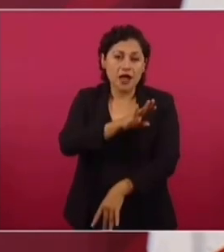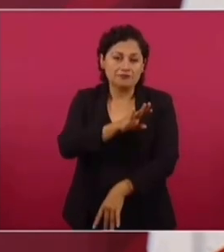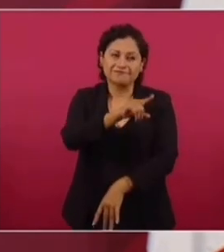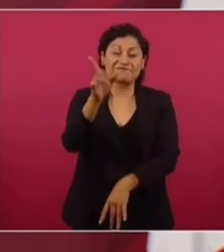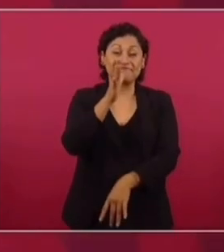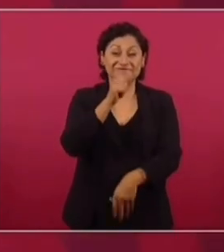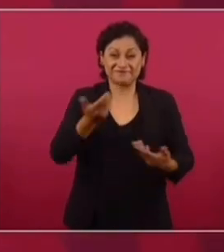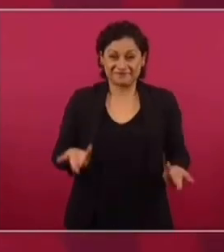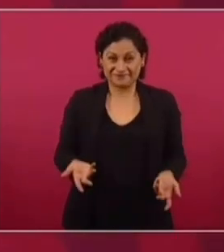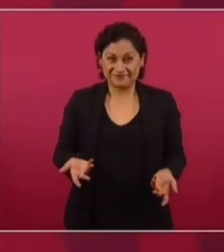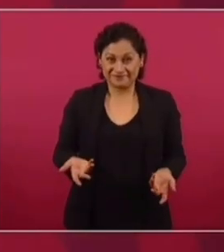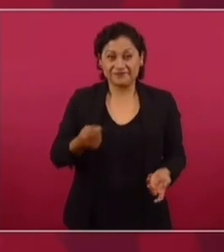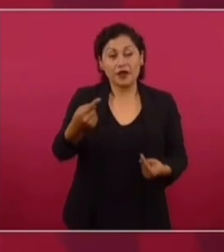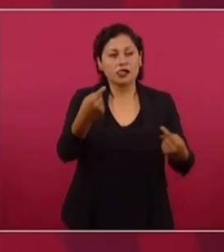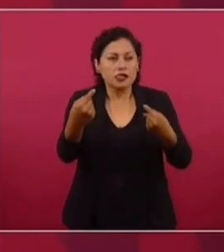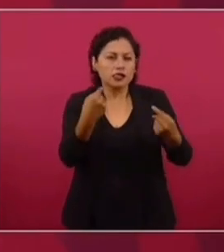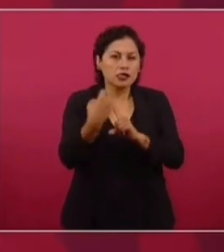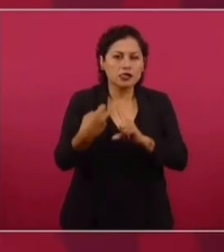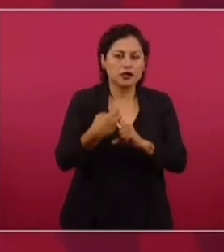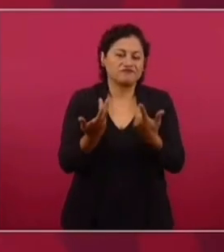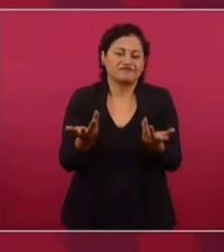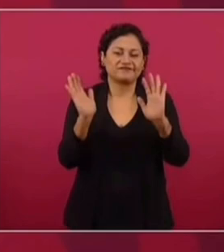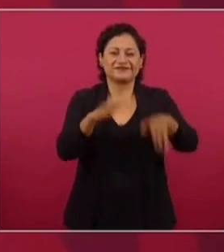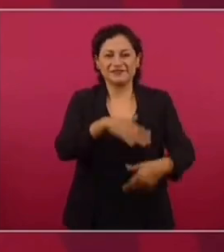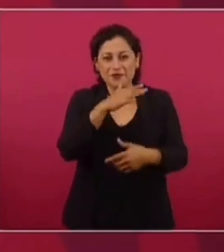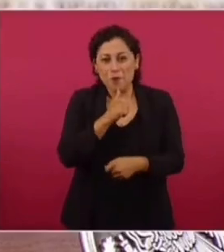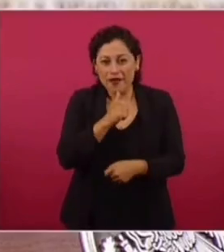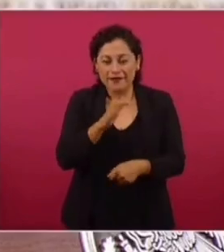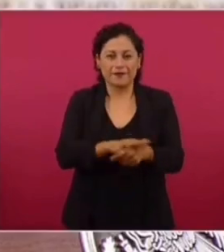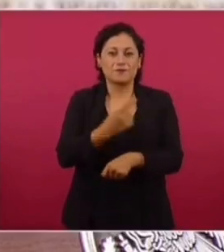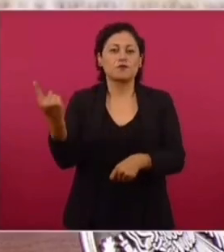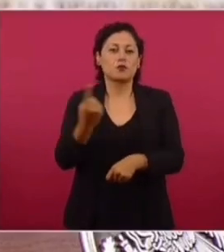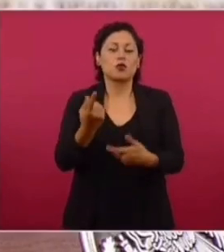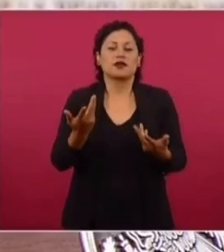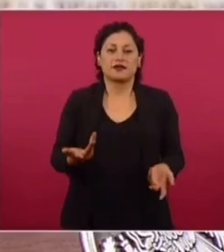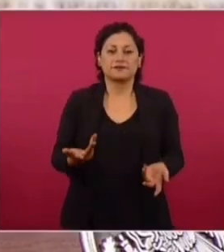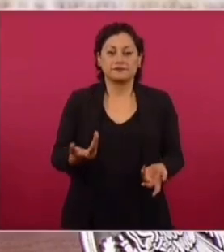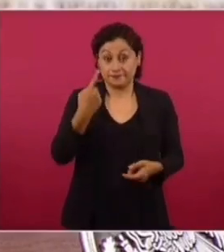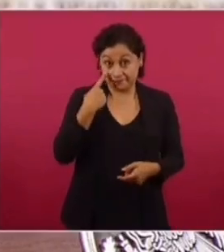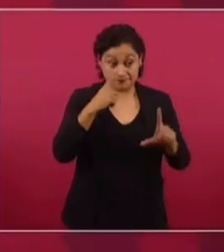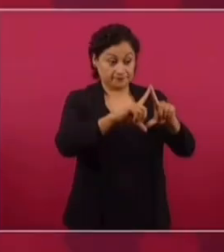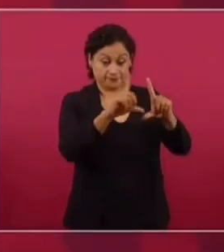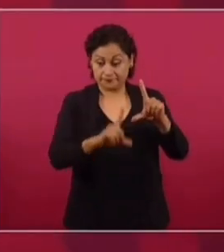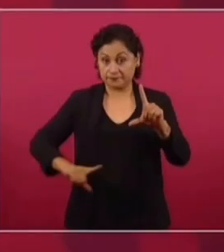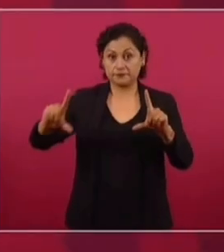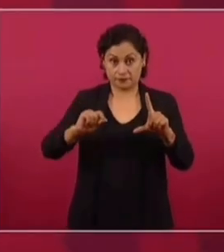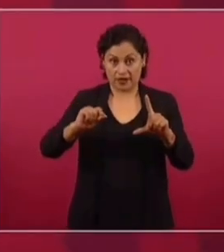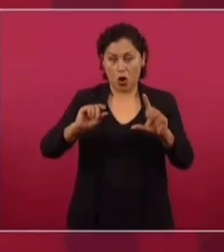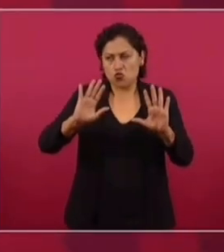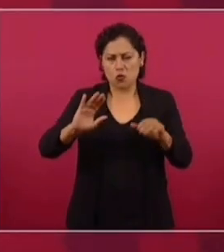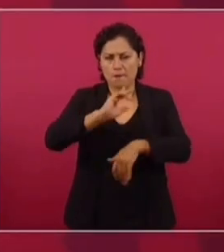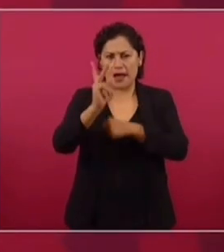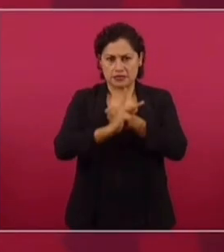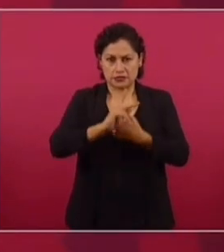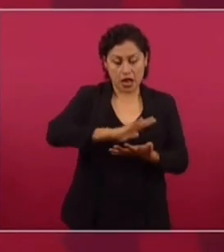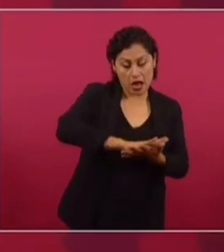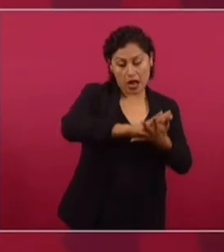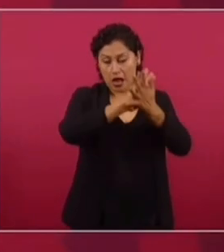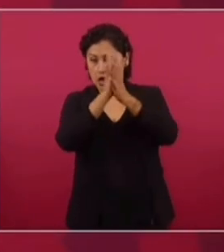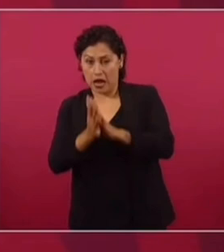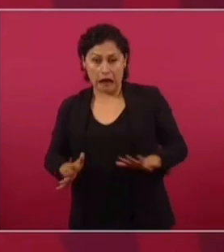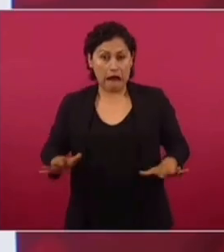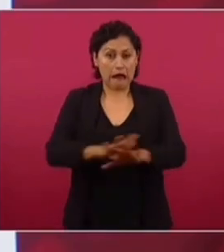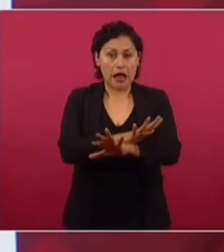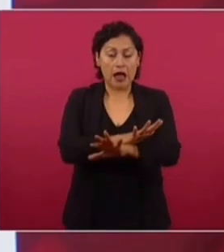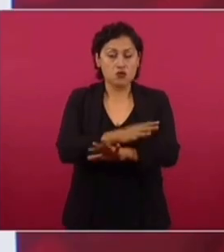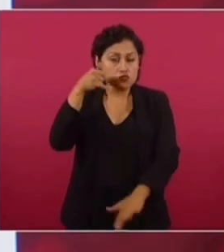con la guerra sucia, no se puede transformar un país, no se puede llevar a cabo un cambio de fondo si no